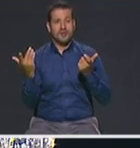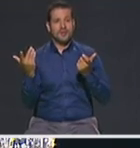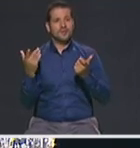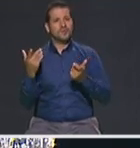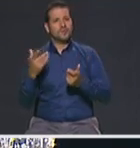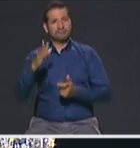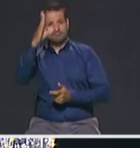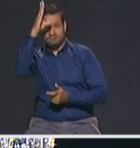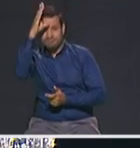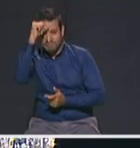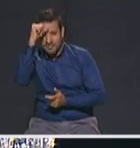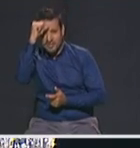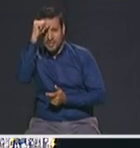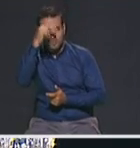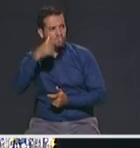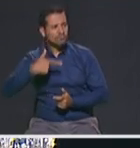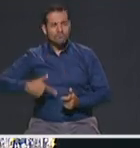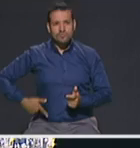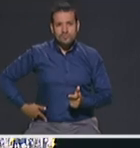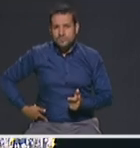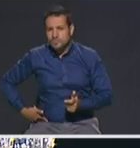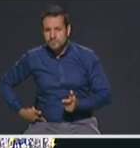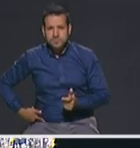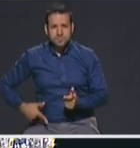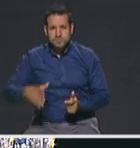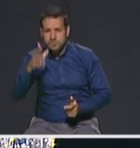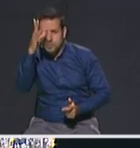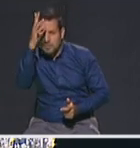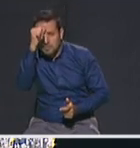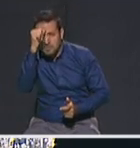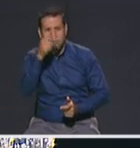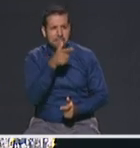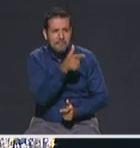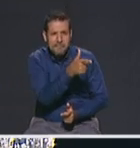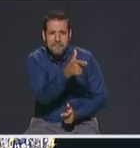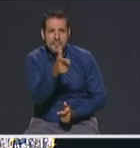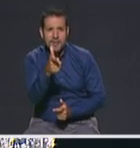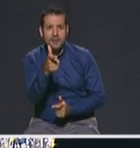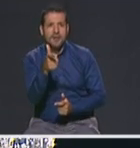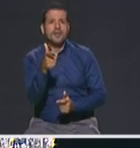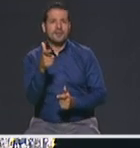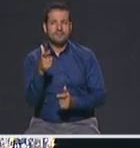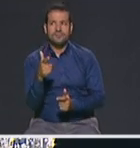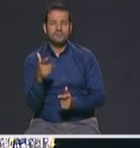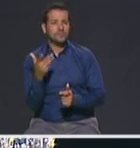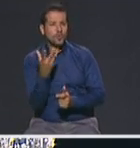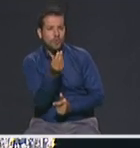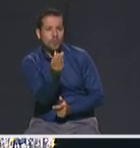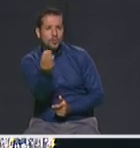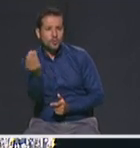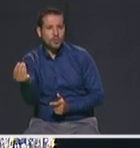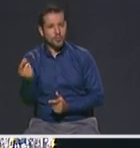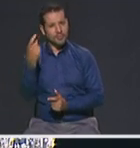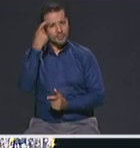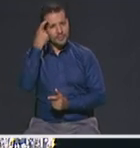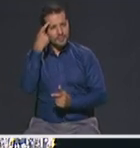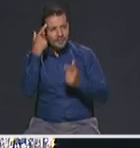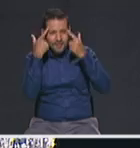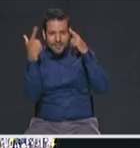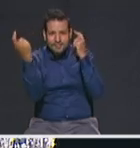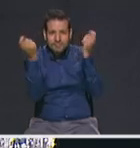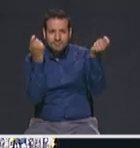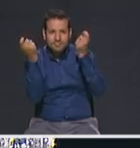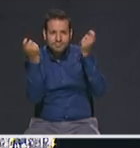de estos bandidos pues de igual manera tendremos que ayudarnos con grupos de inteligencia pero que no